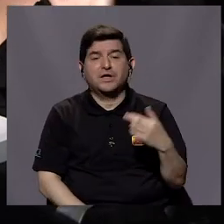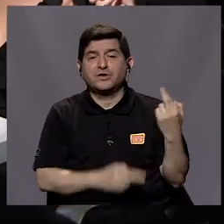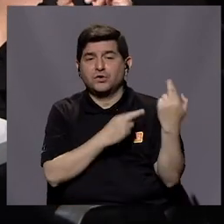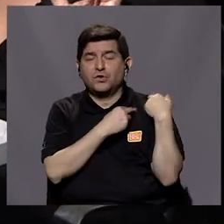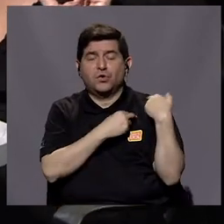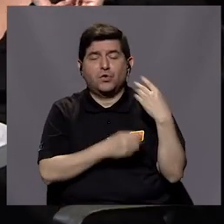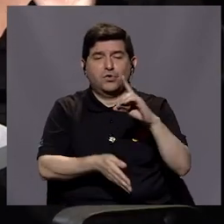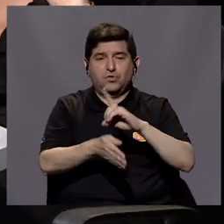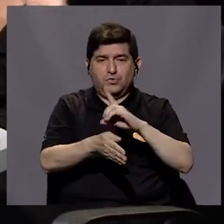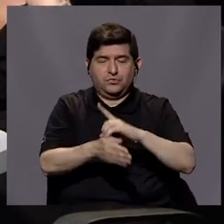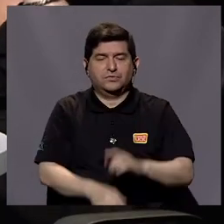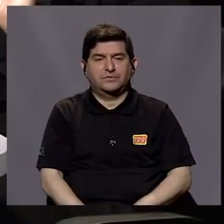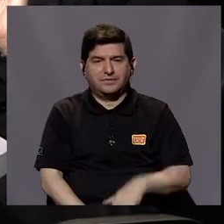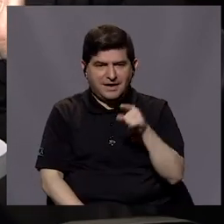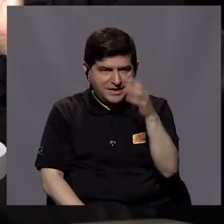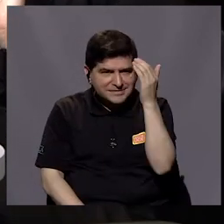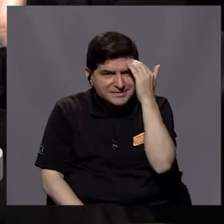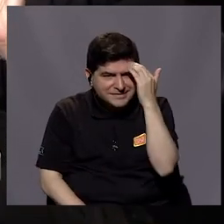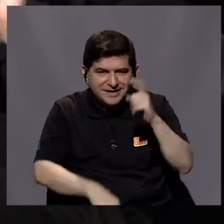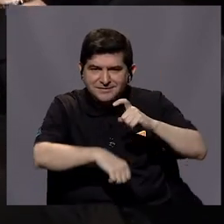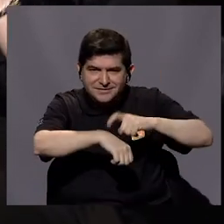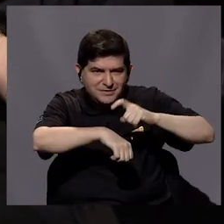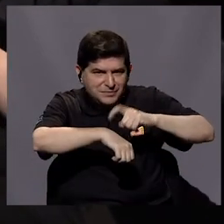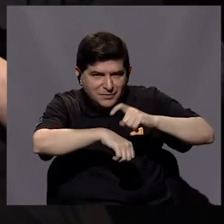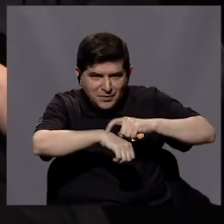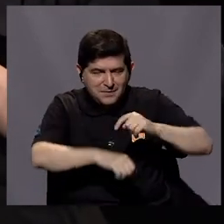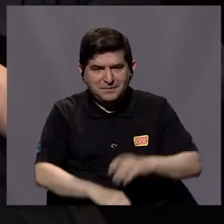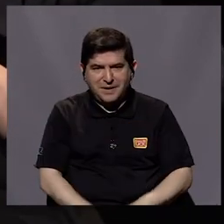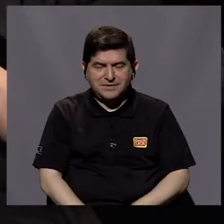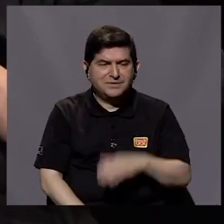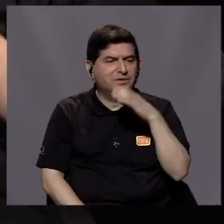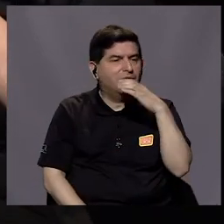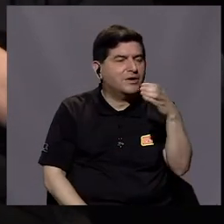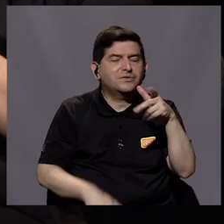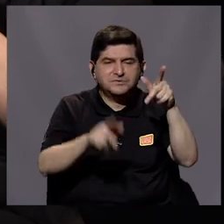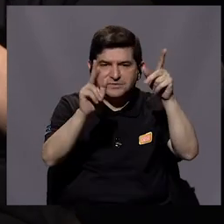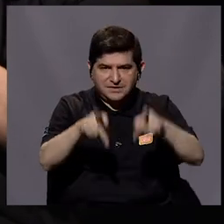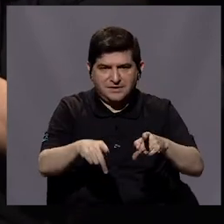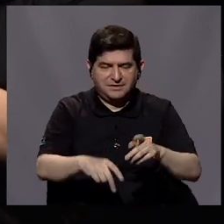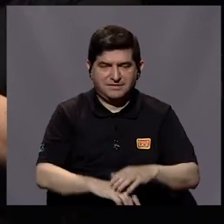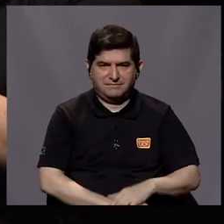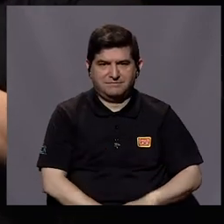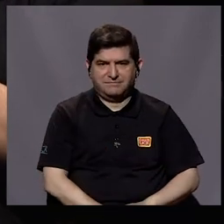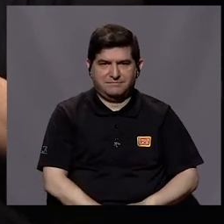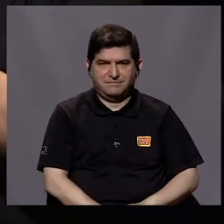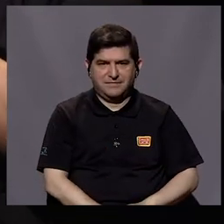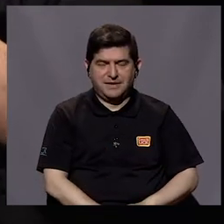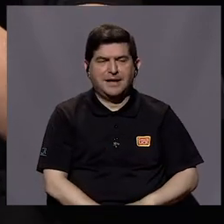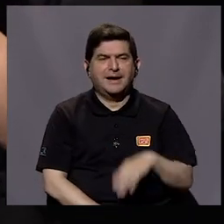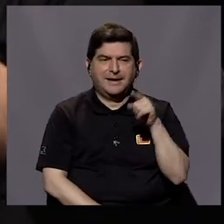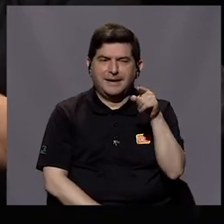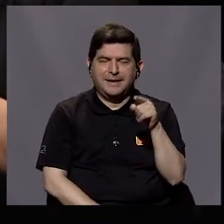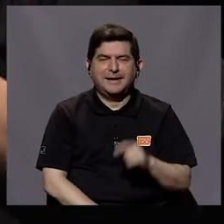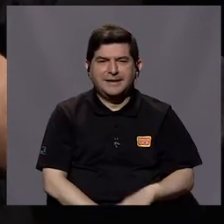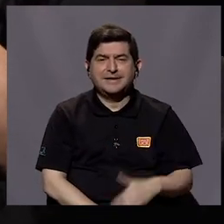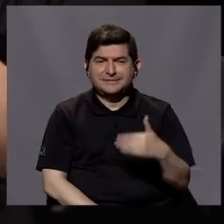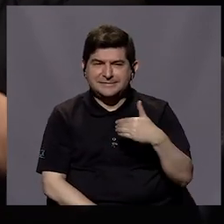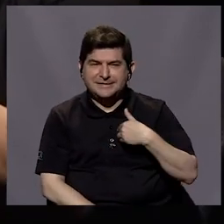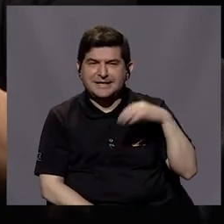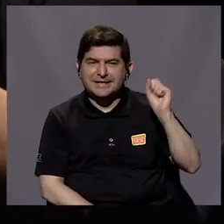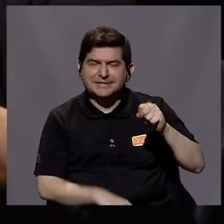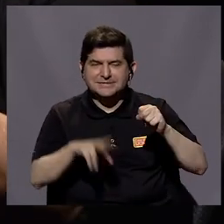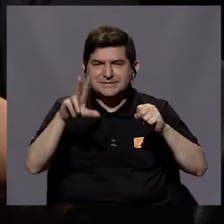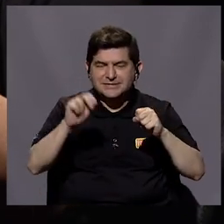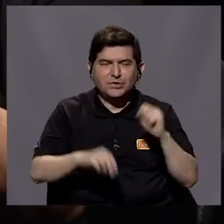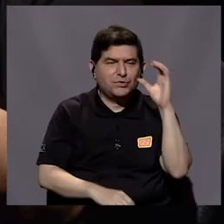encargan los médicos. Un médico sabe en qué momento recomendarle a su paciente que busque si